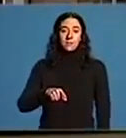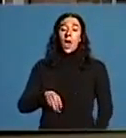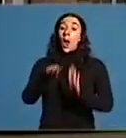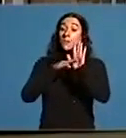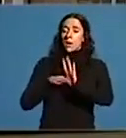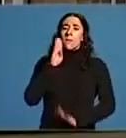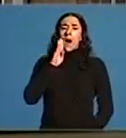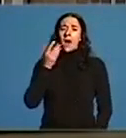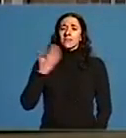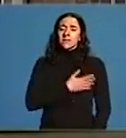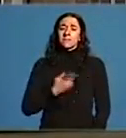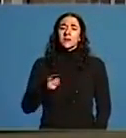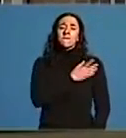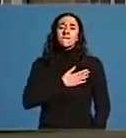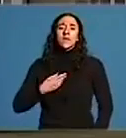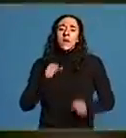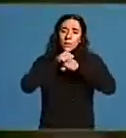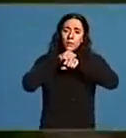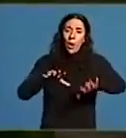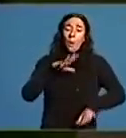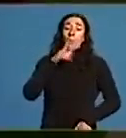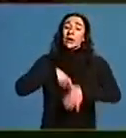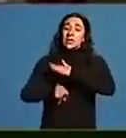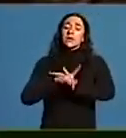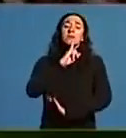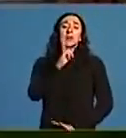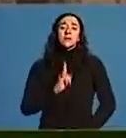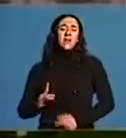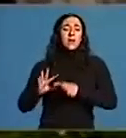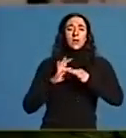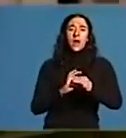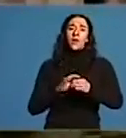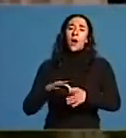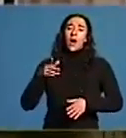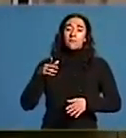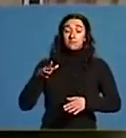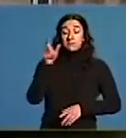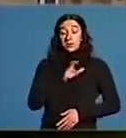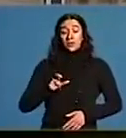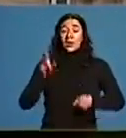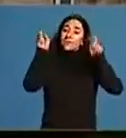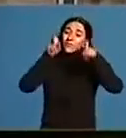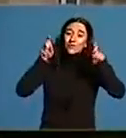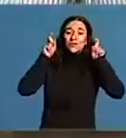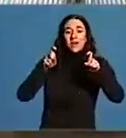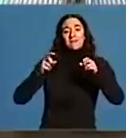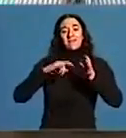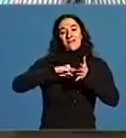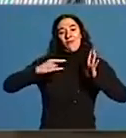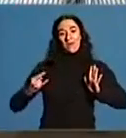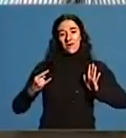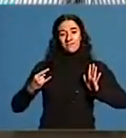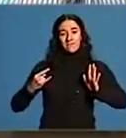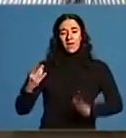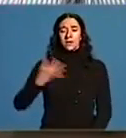contempla un plan de difusión, xa que a Administración Electrónica está directamente vencellada a alfabetización digital da poboación. Hay que conseguir